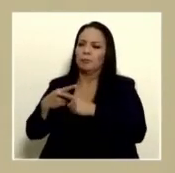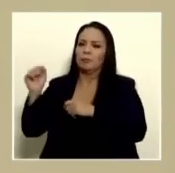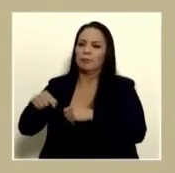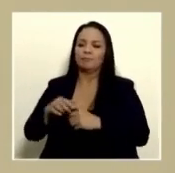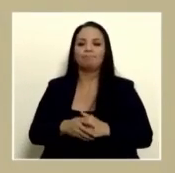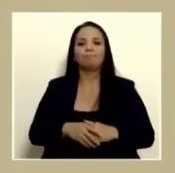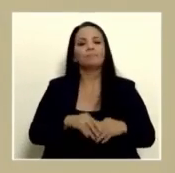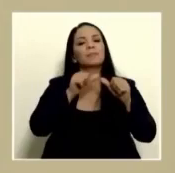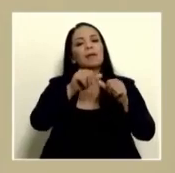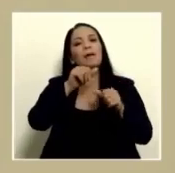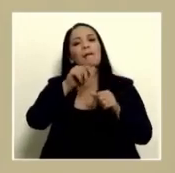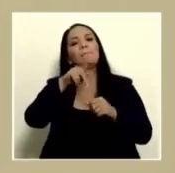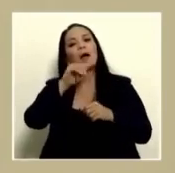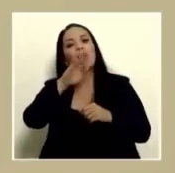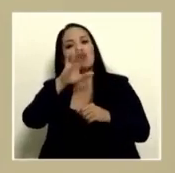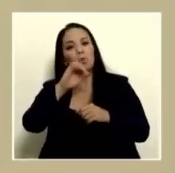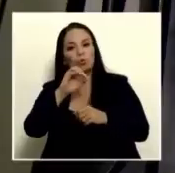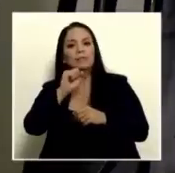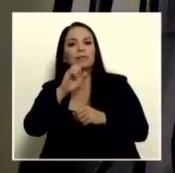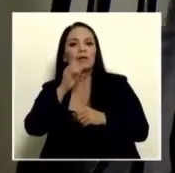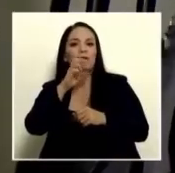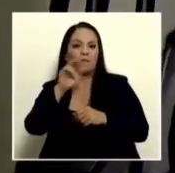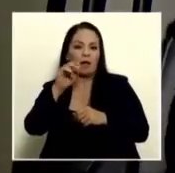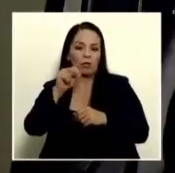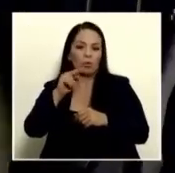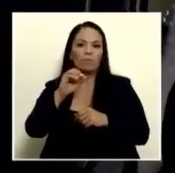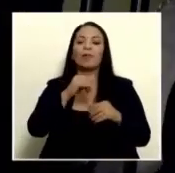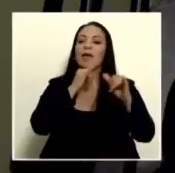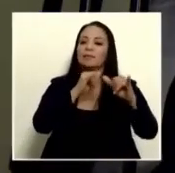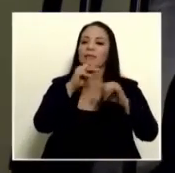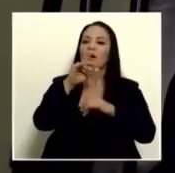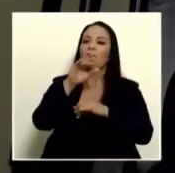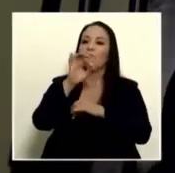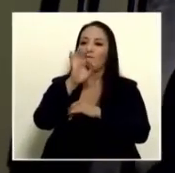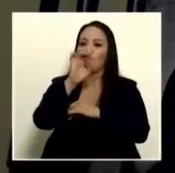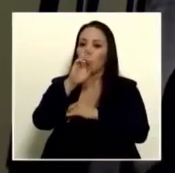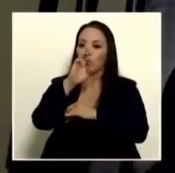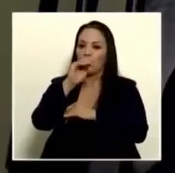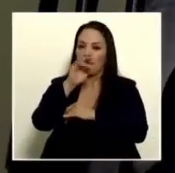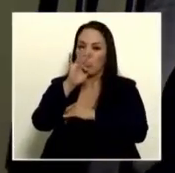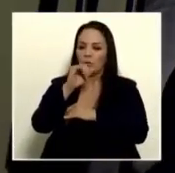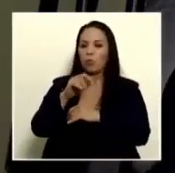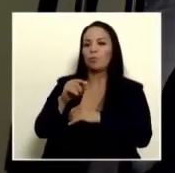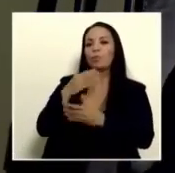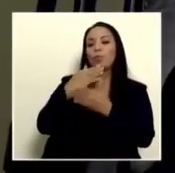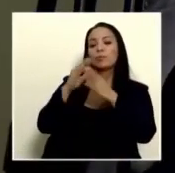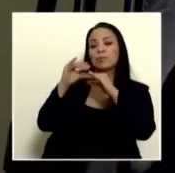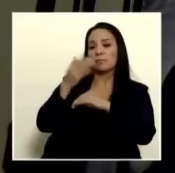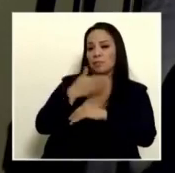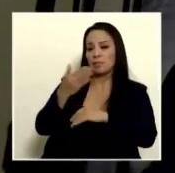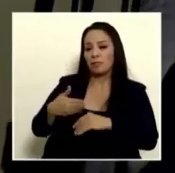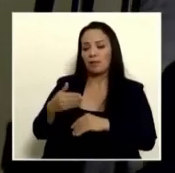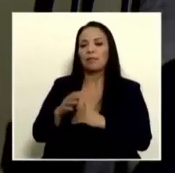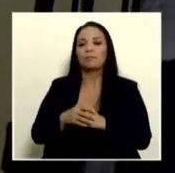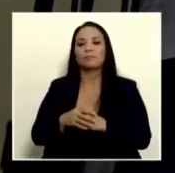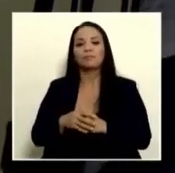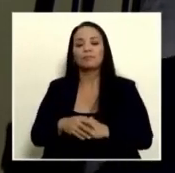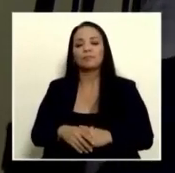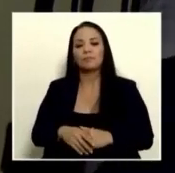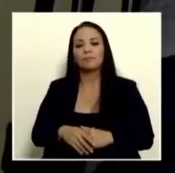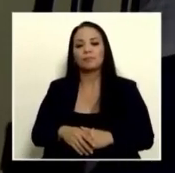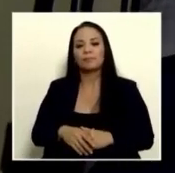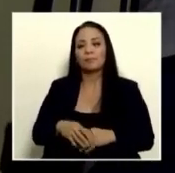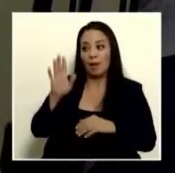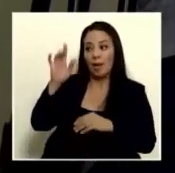Pablo Serrano de Extraformato qué tal presidente buenas tardes la pregunta va con el tema de este lado así señor